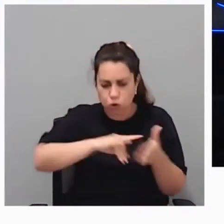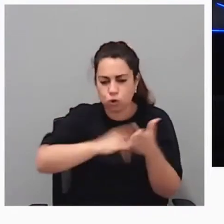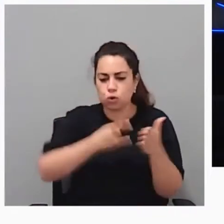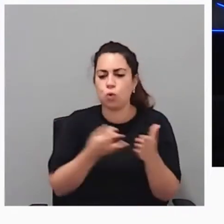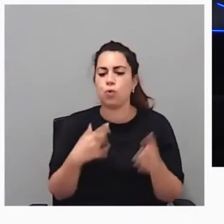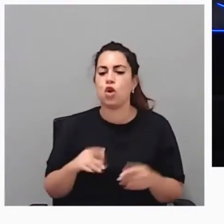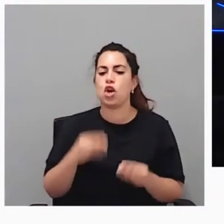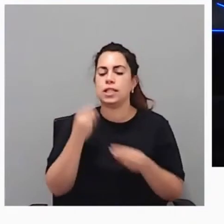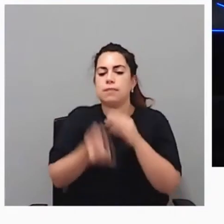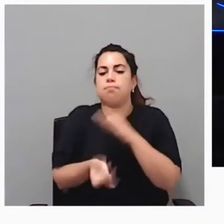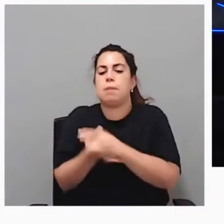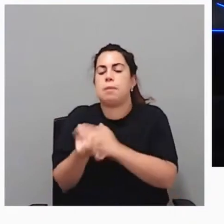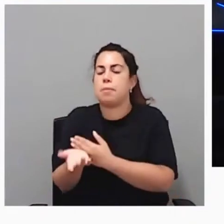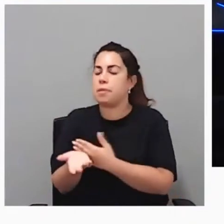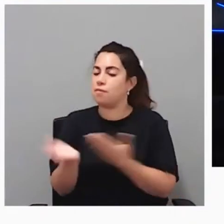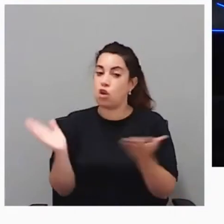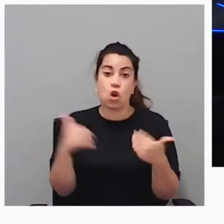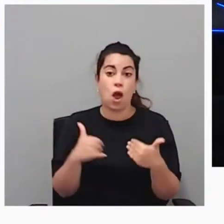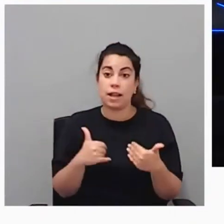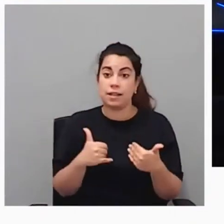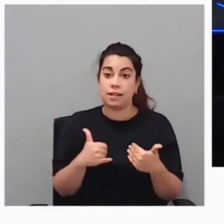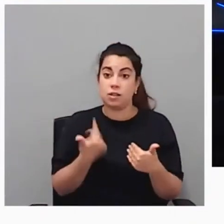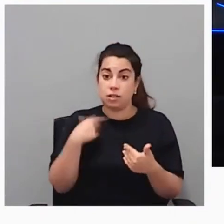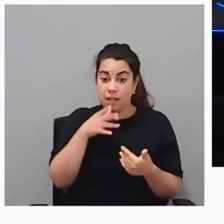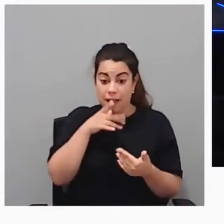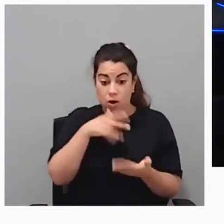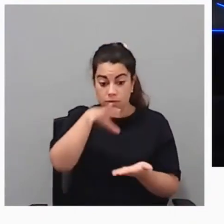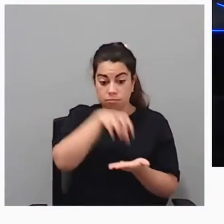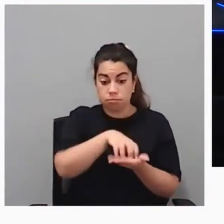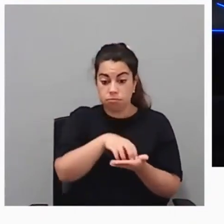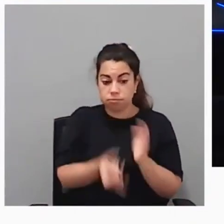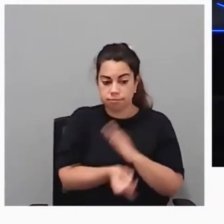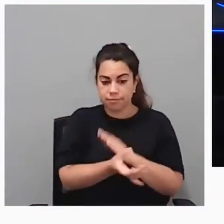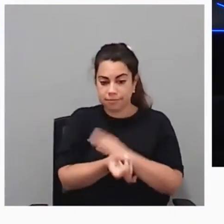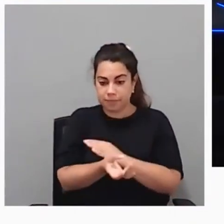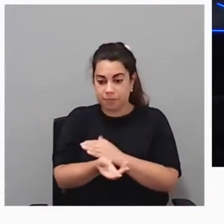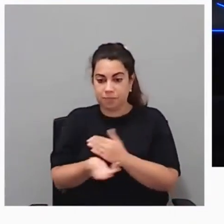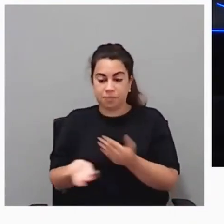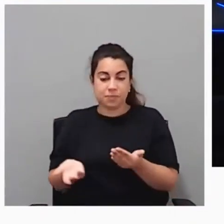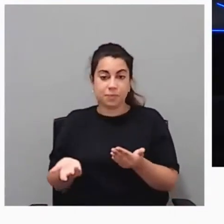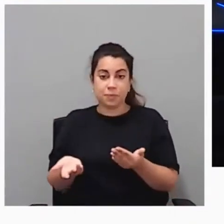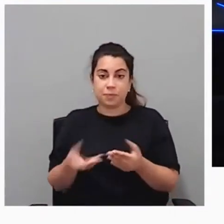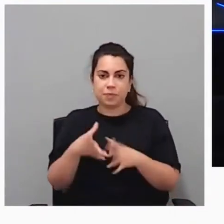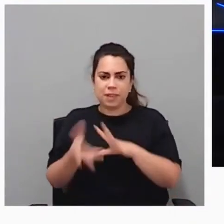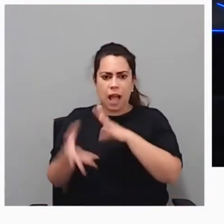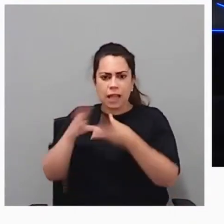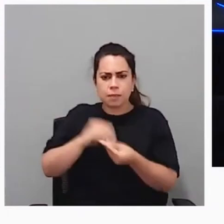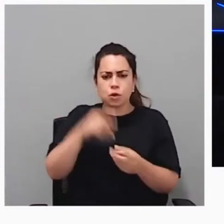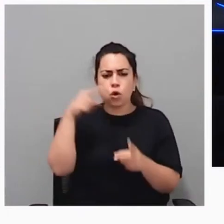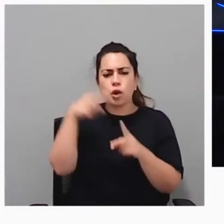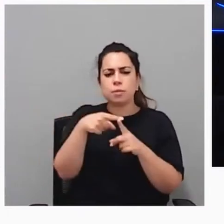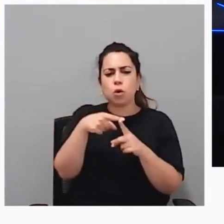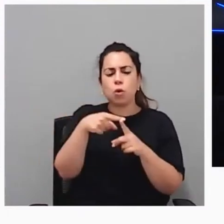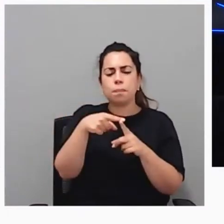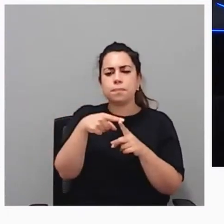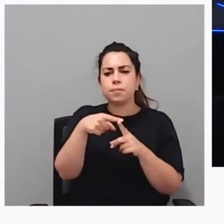estamos desarrollando este espacio que además en breve lo hemos acondicionado precisamente para dar respuesta a esas